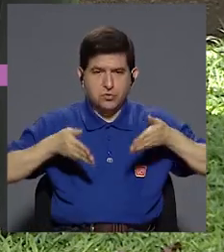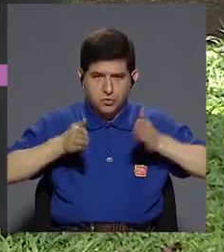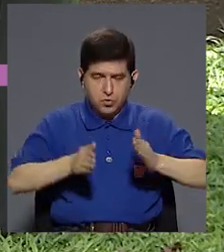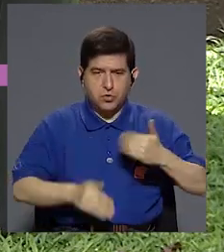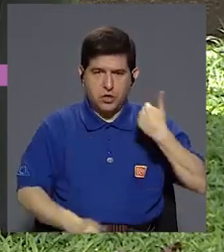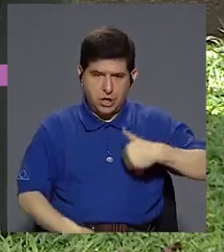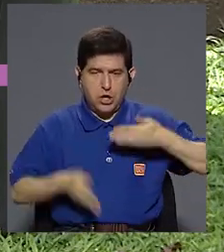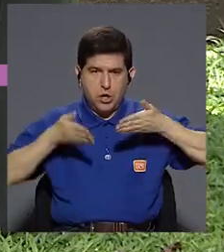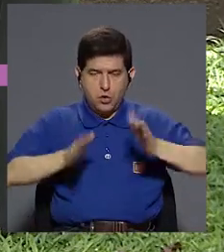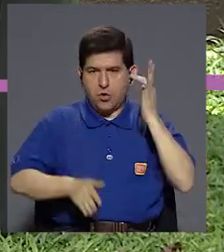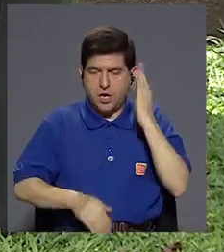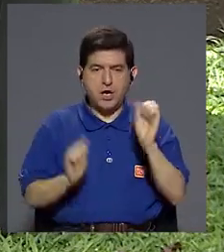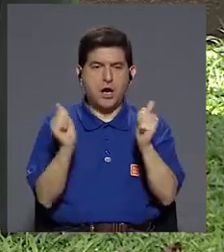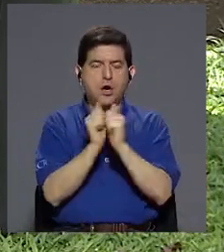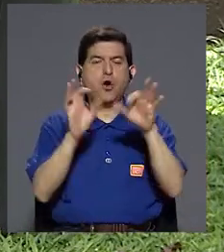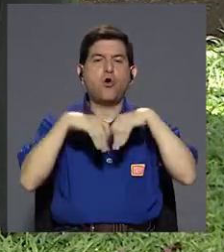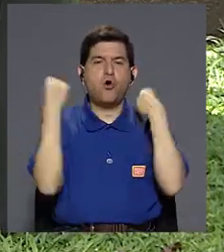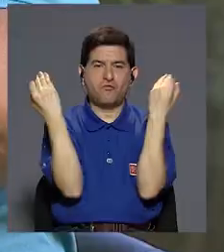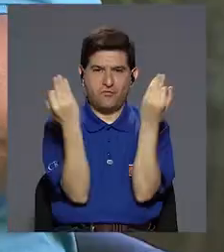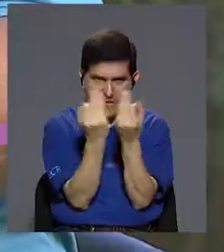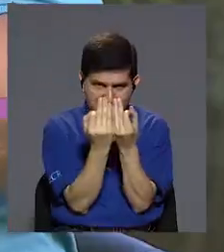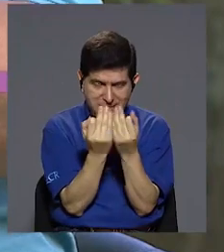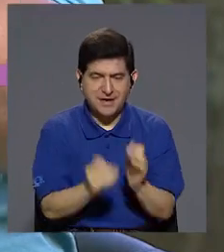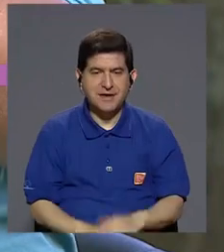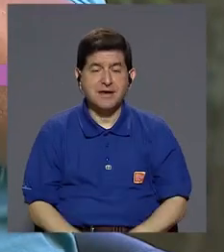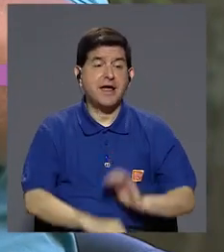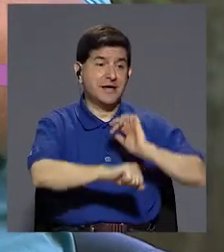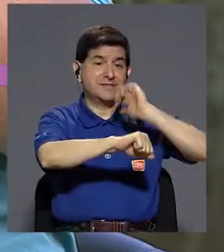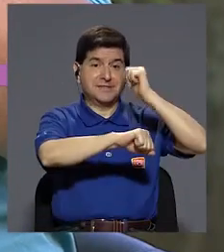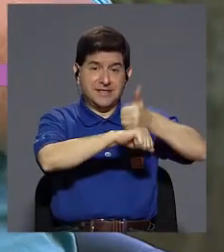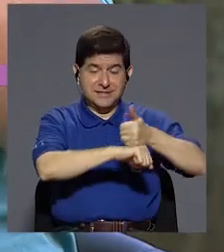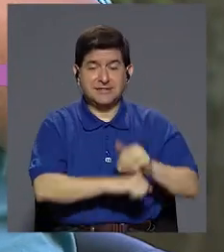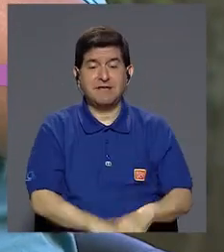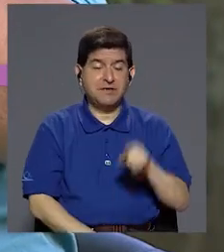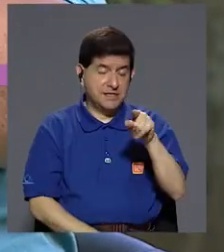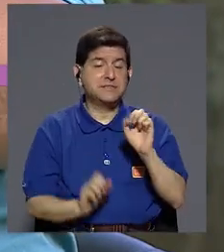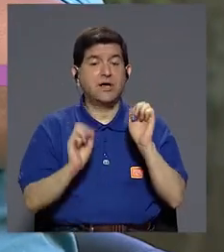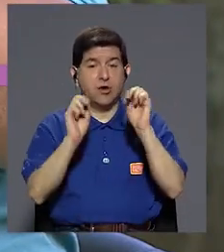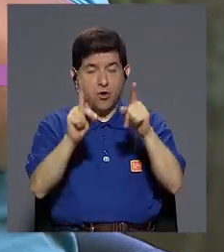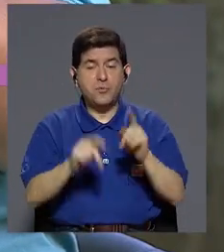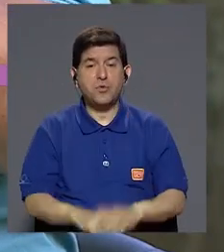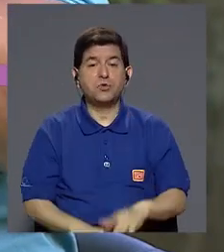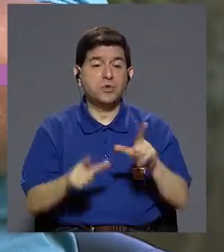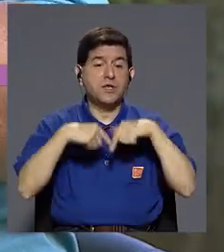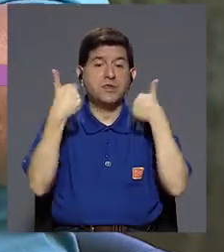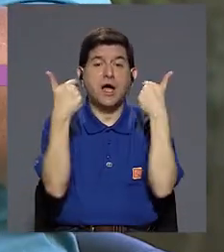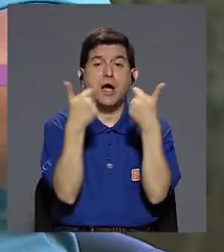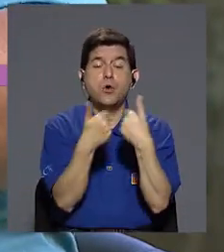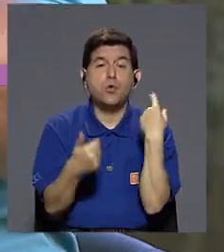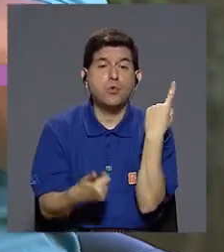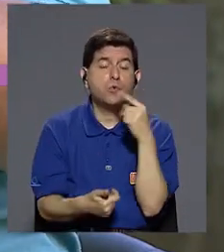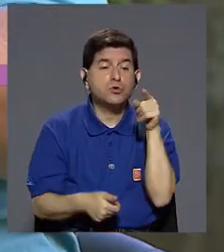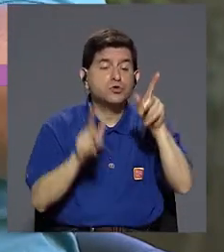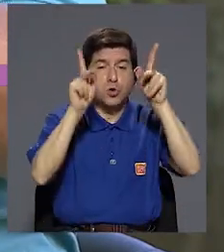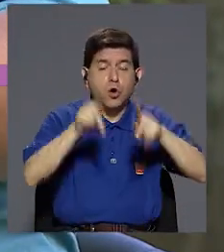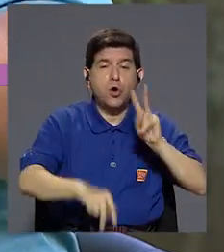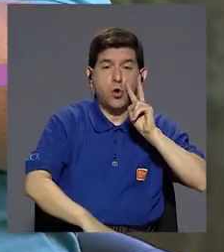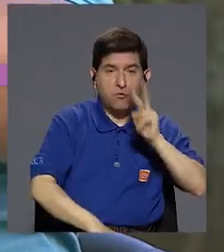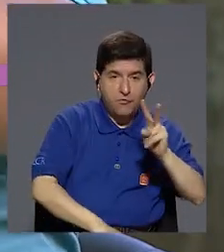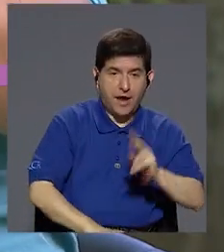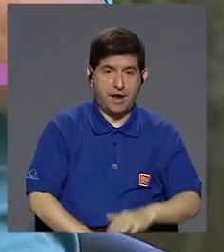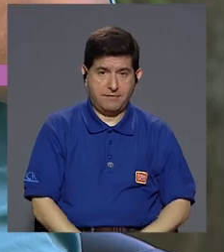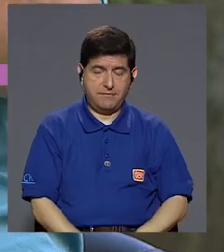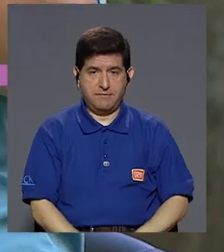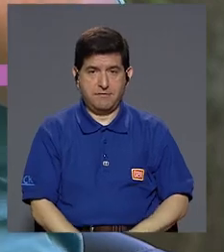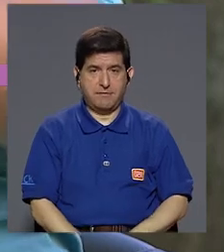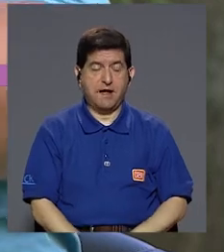hijo con tus familiares cercanos, entonces se crea, Facebook tiene la posibilidad de crear un grupo nada más para que esas personas lo vean y esa